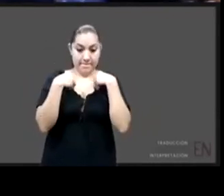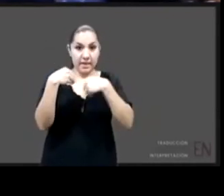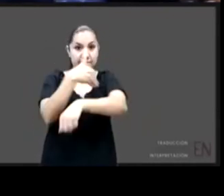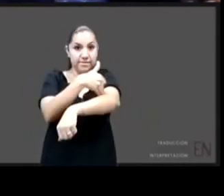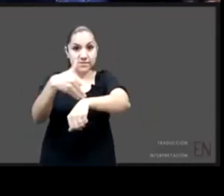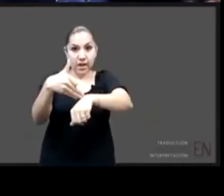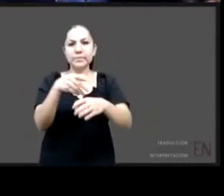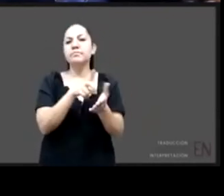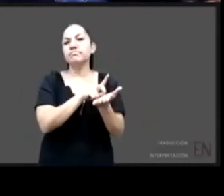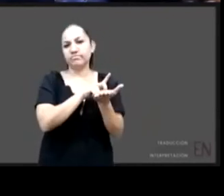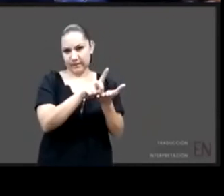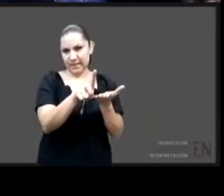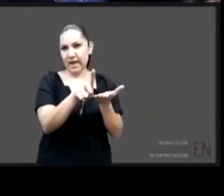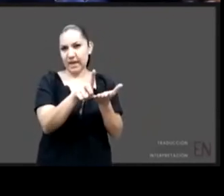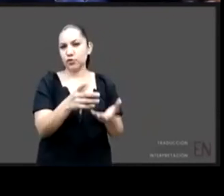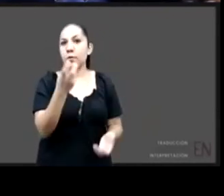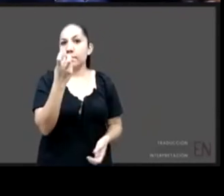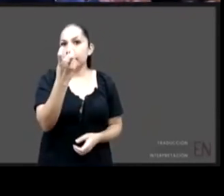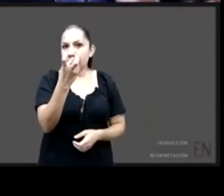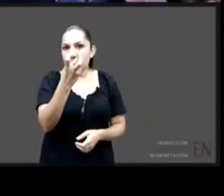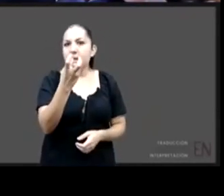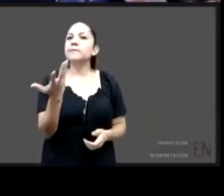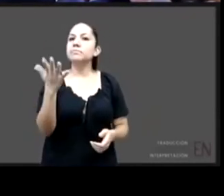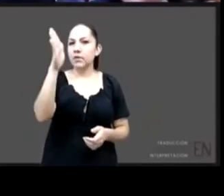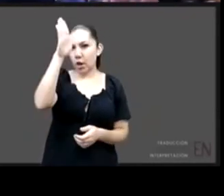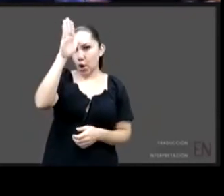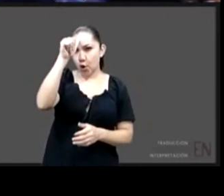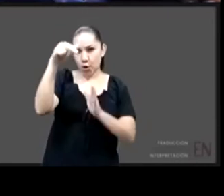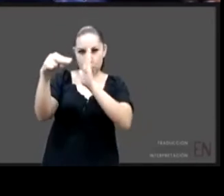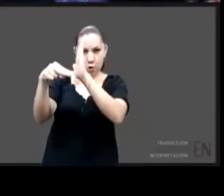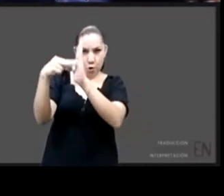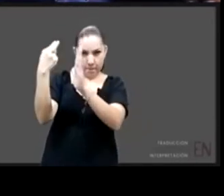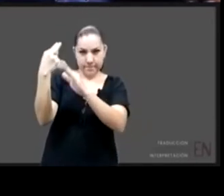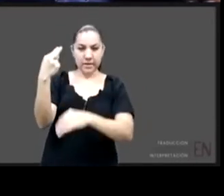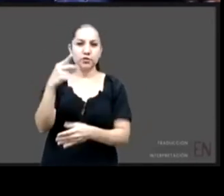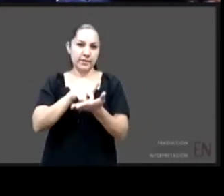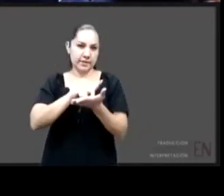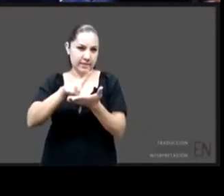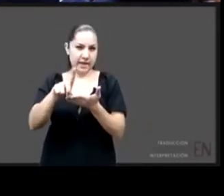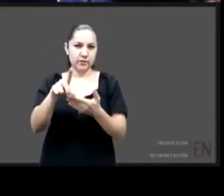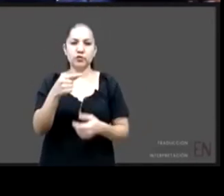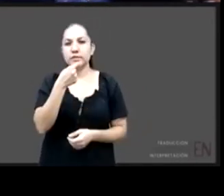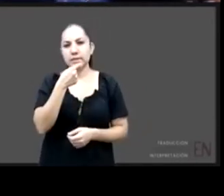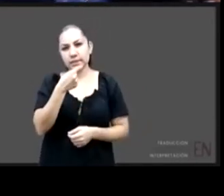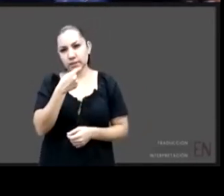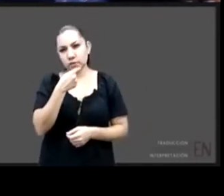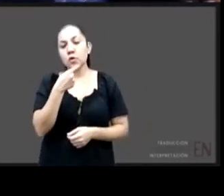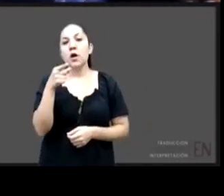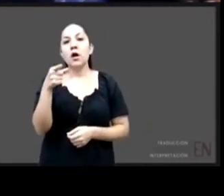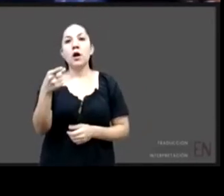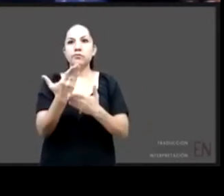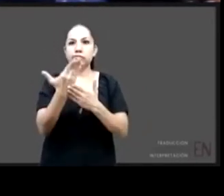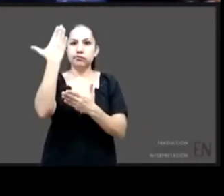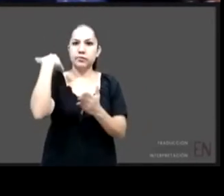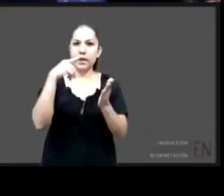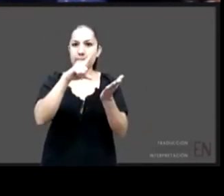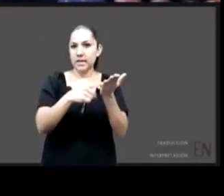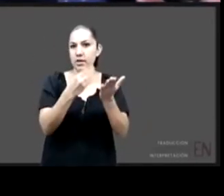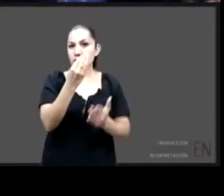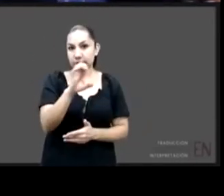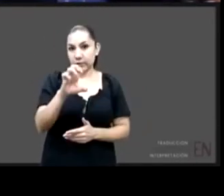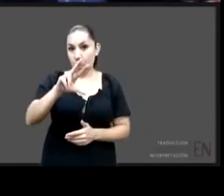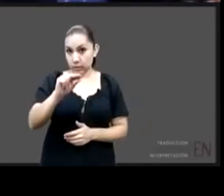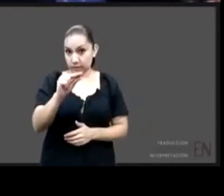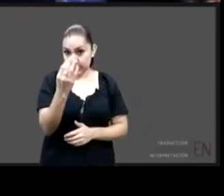de la declaración, perdón, de la Convención de los Derechos del Niño de 1989. Hemos escuchado que